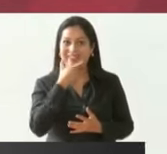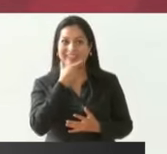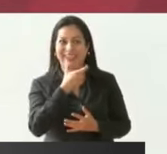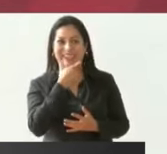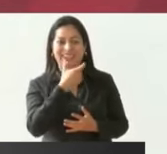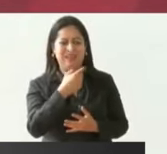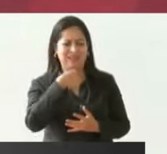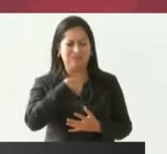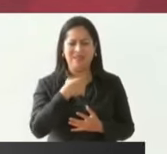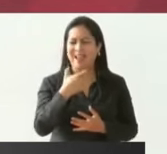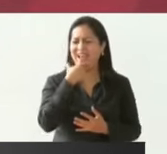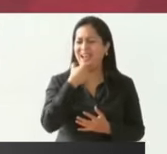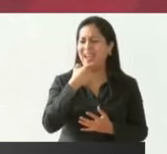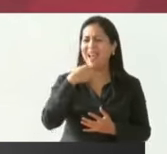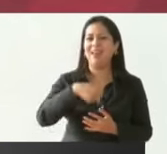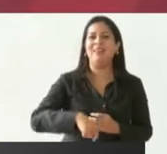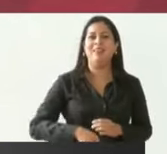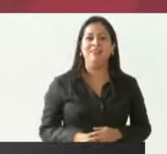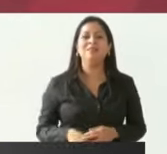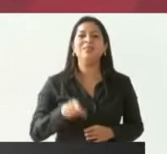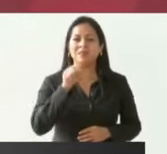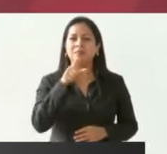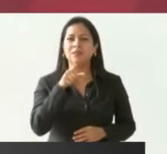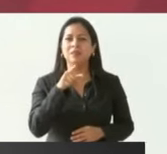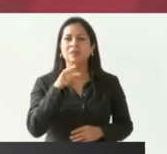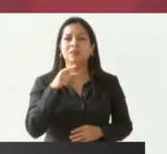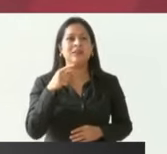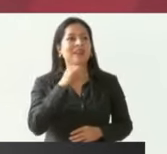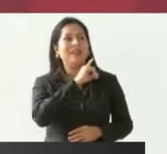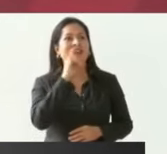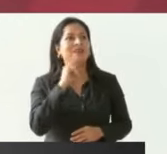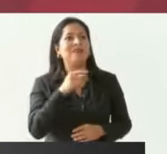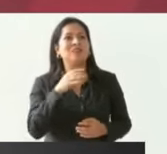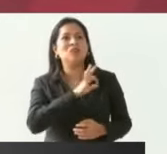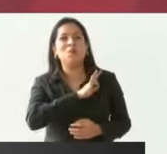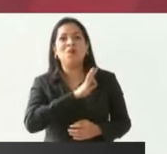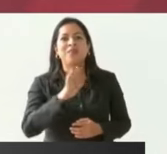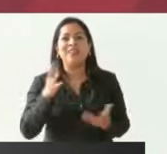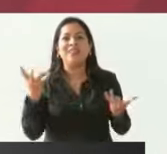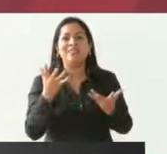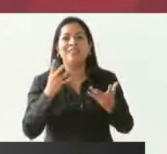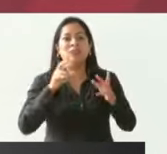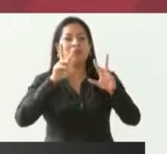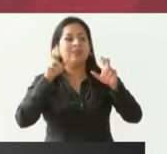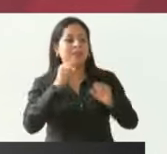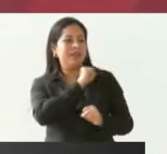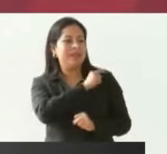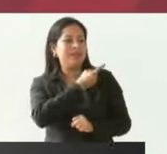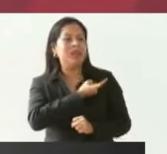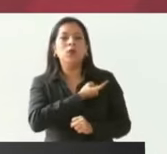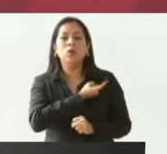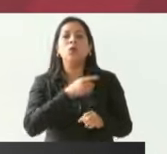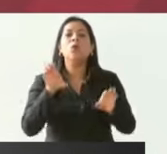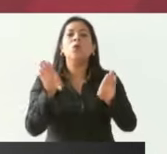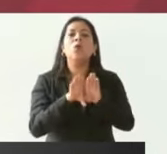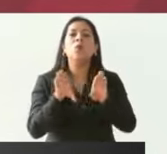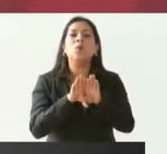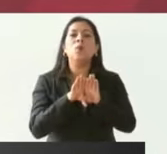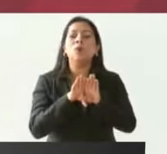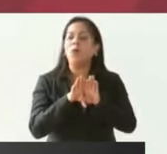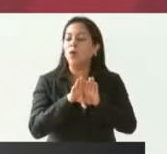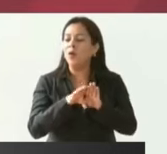se burlaron mis adversarios de que iba a ser un sistema de salud pública como el de